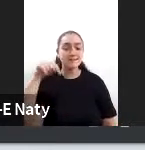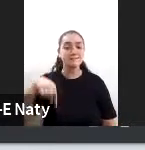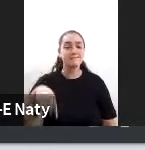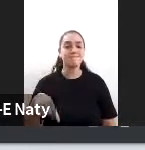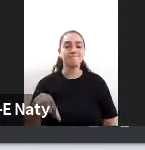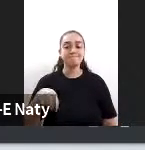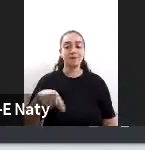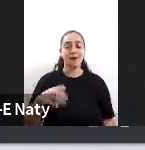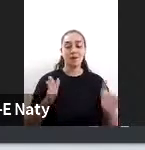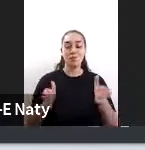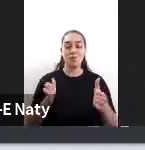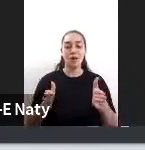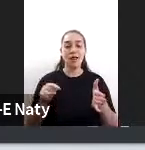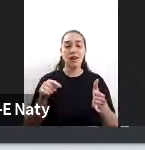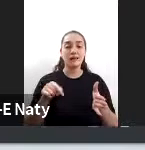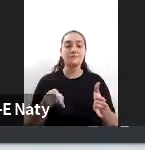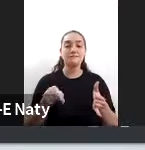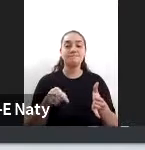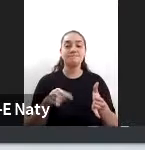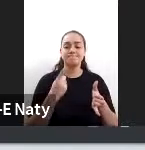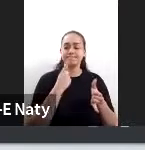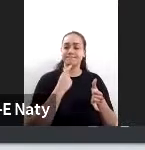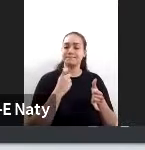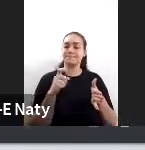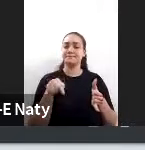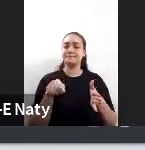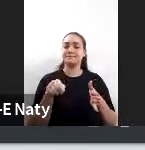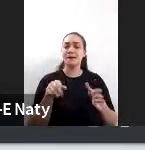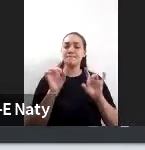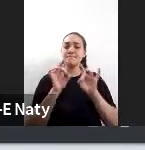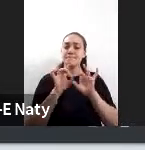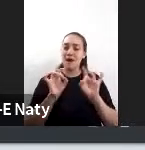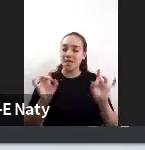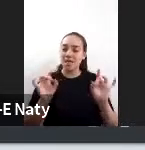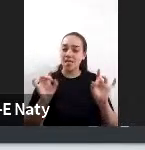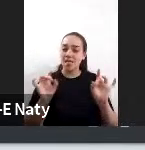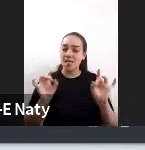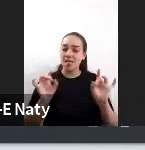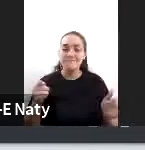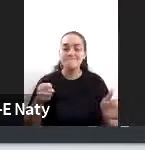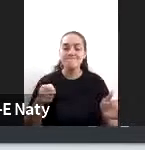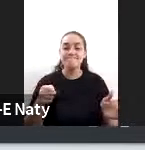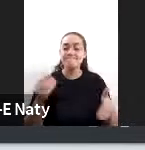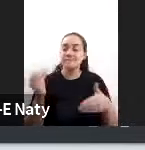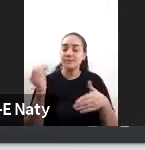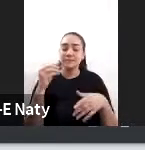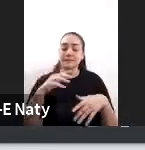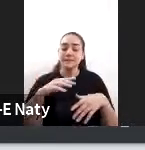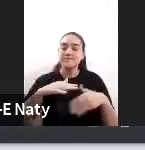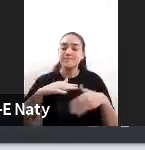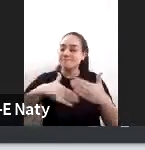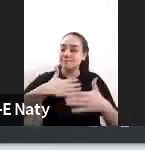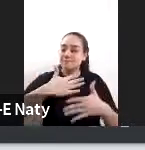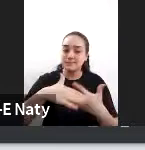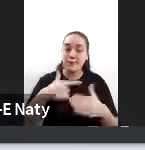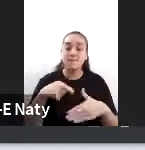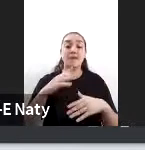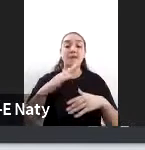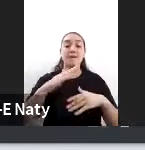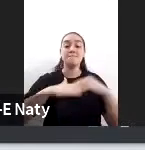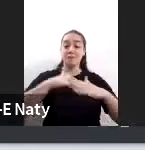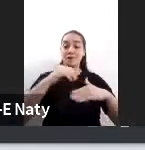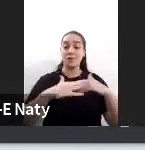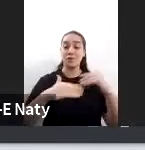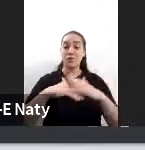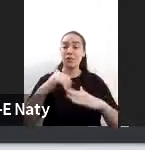da cuenta y sobre todo la pandemia tuvo que ver mucho en esto es que la infraestructura que se había diseñado en